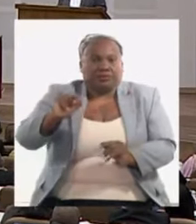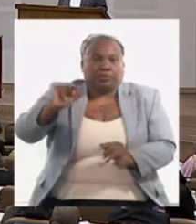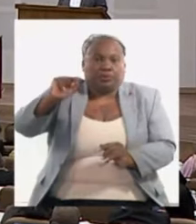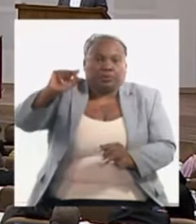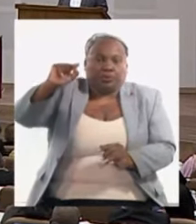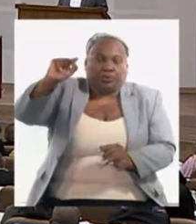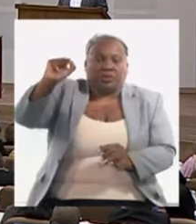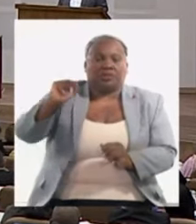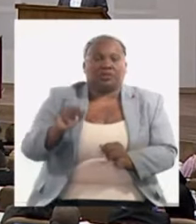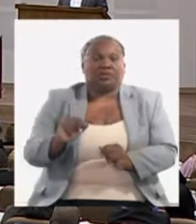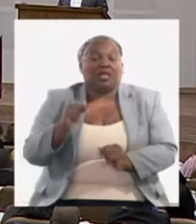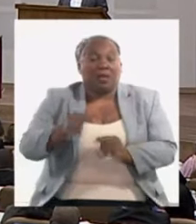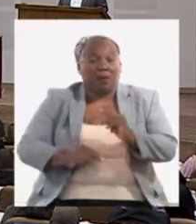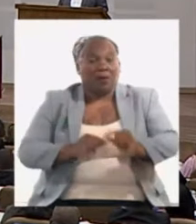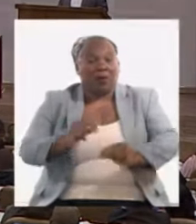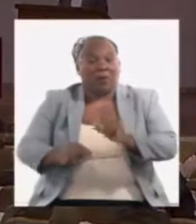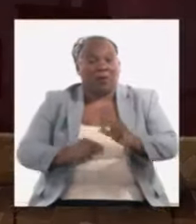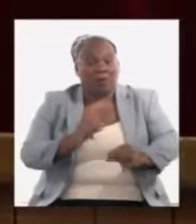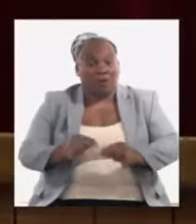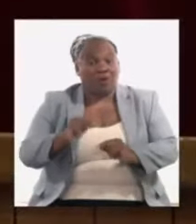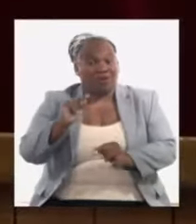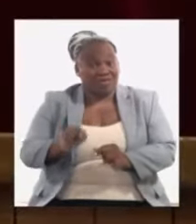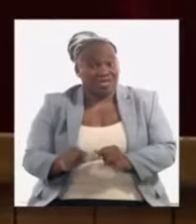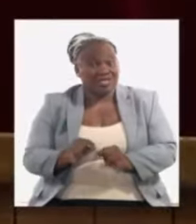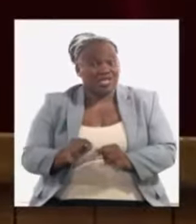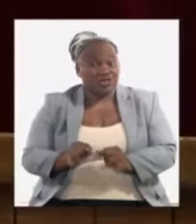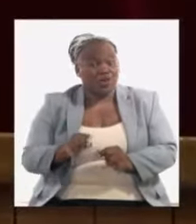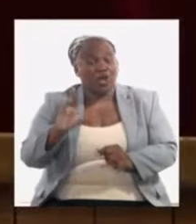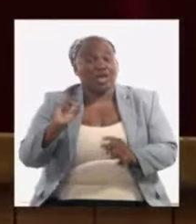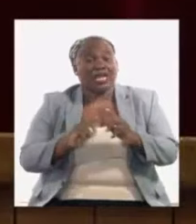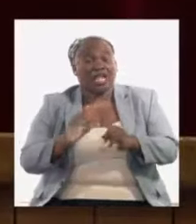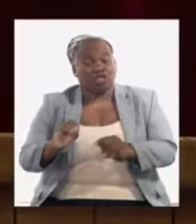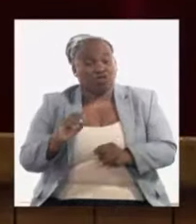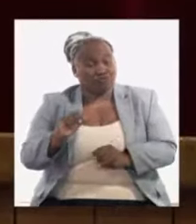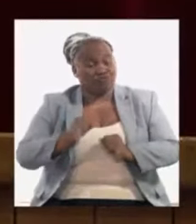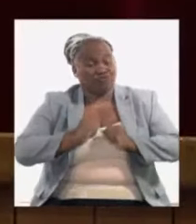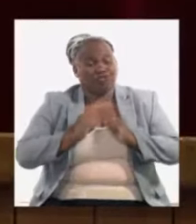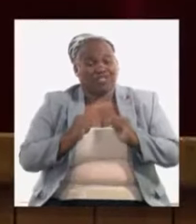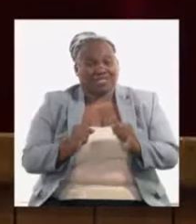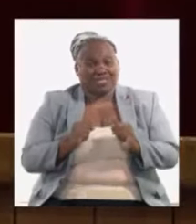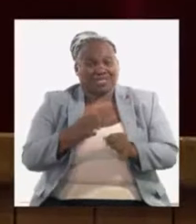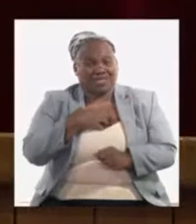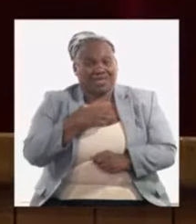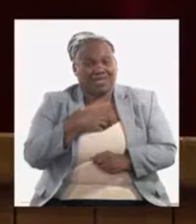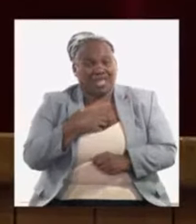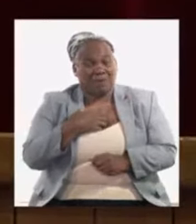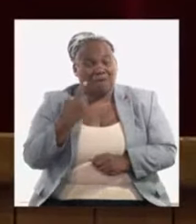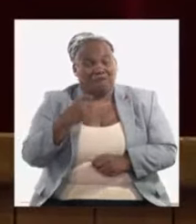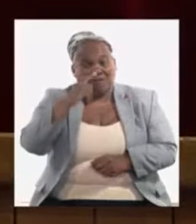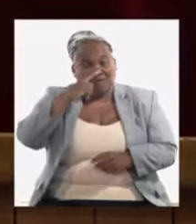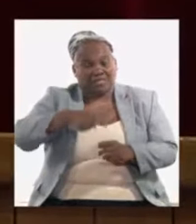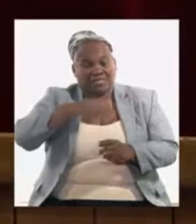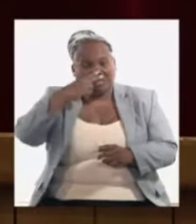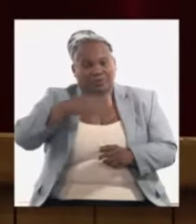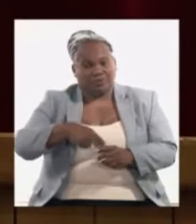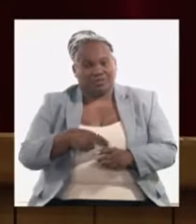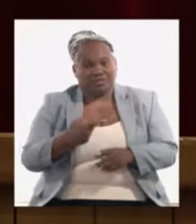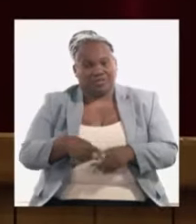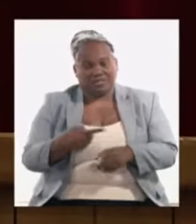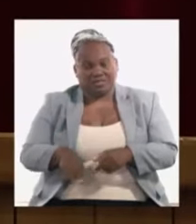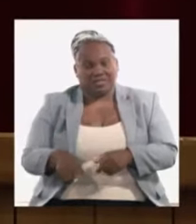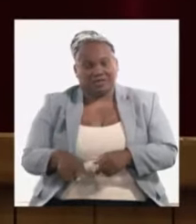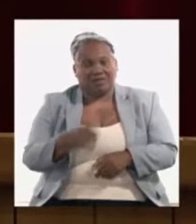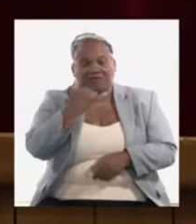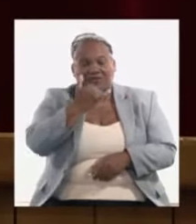recuperación es también un enorme desafío que tenemos en medio del déficit de combustible y otros recursos que tiene el país en estos